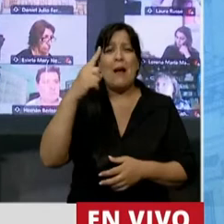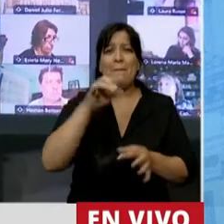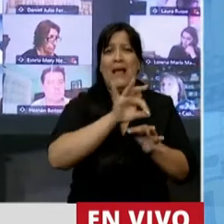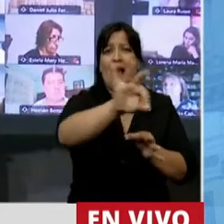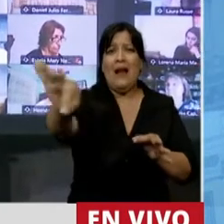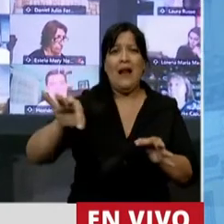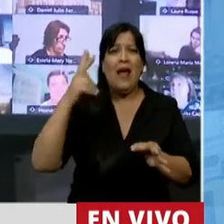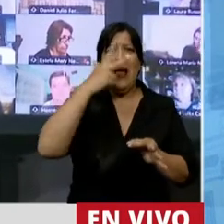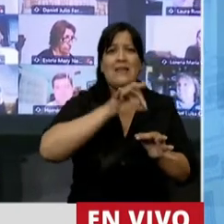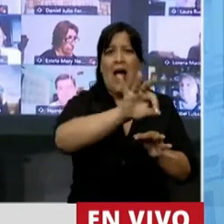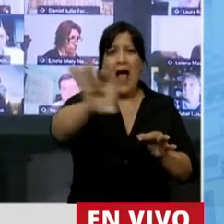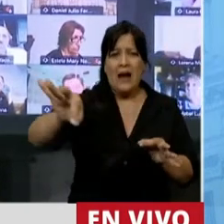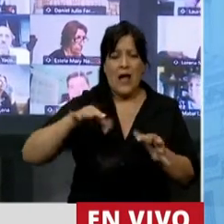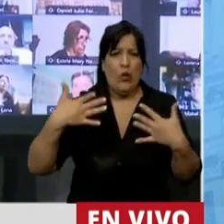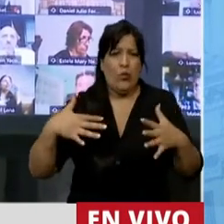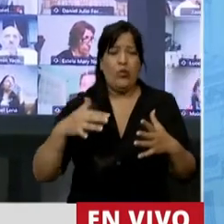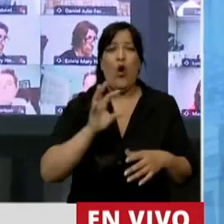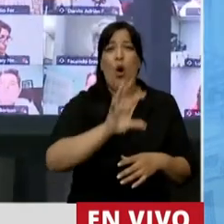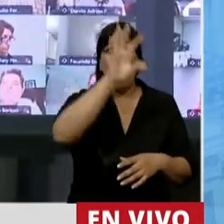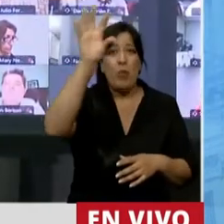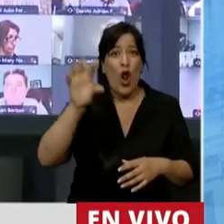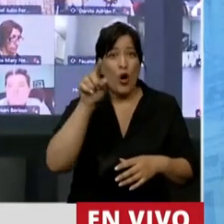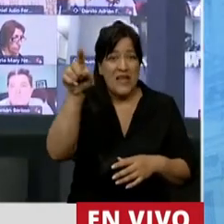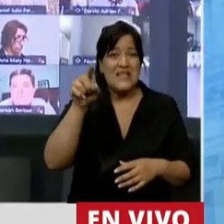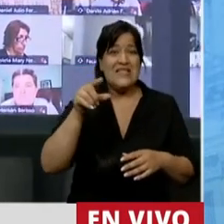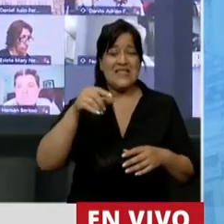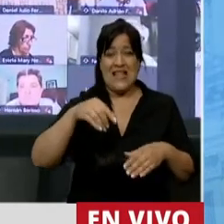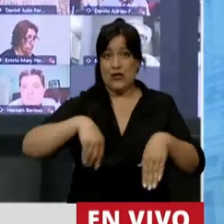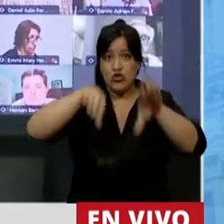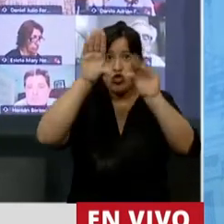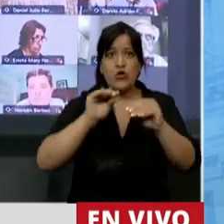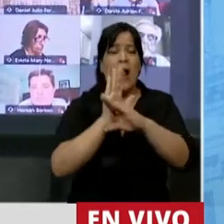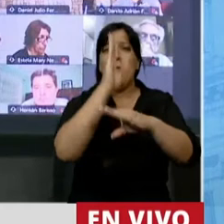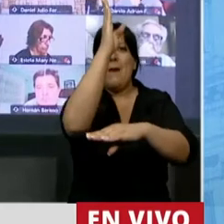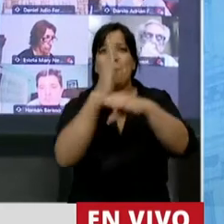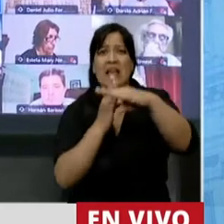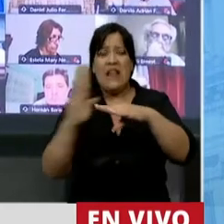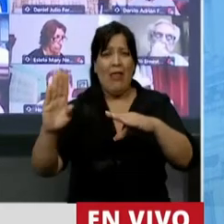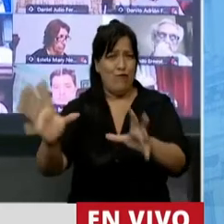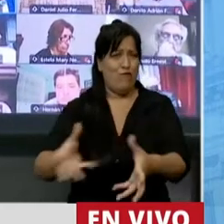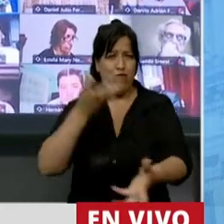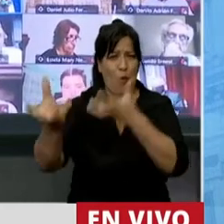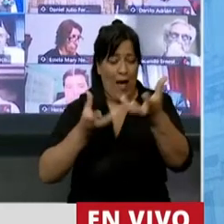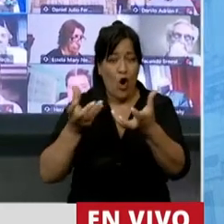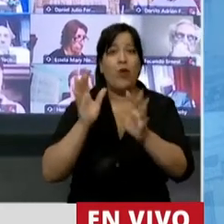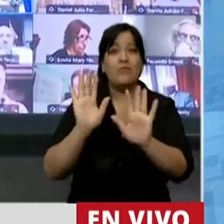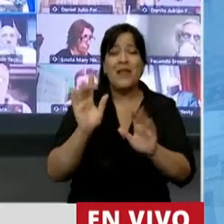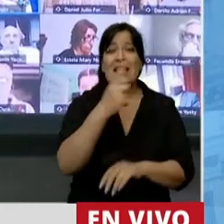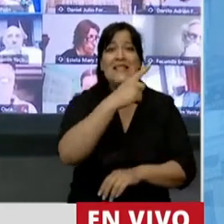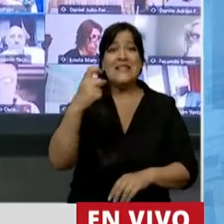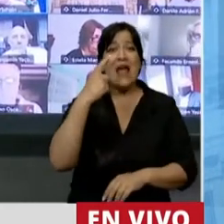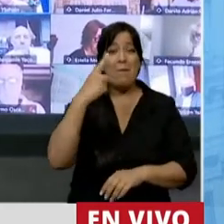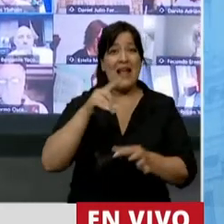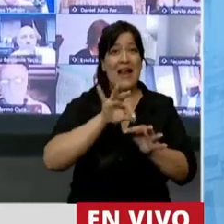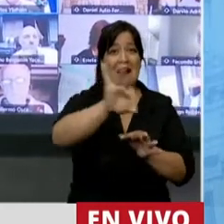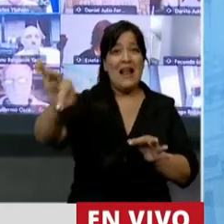afectando a más de la mitad de las provincias de nuestra patria, de las cuales 100.000 hectáreas